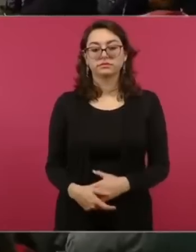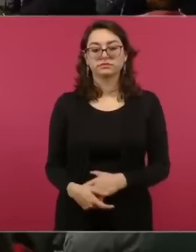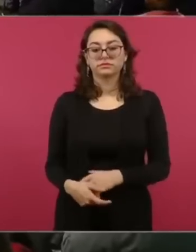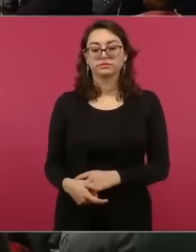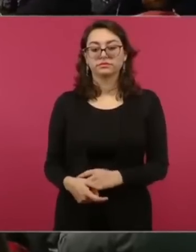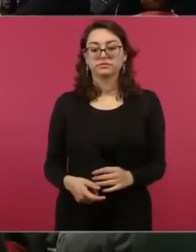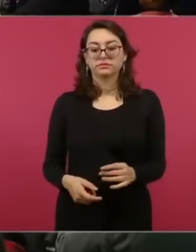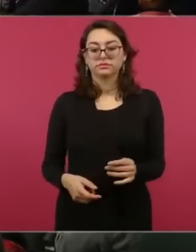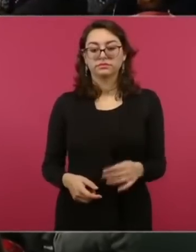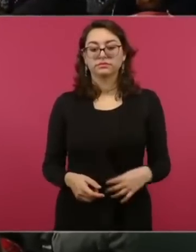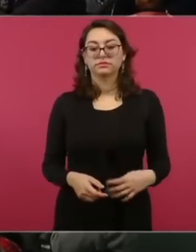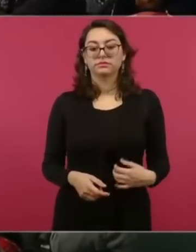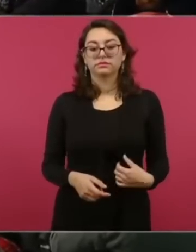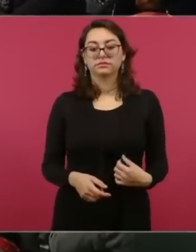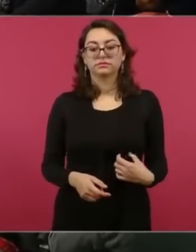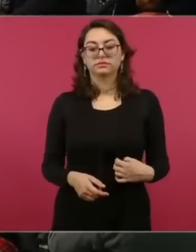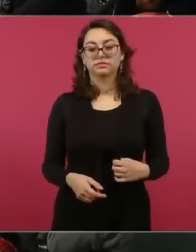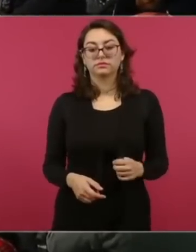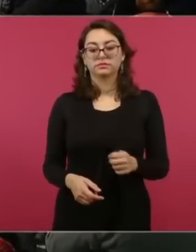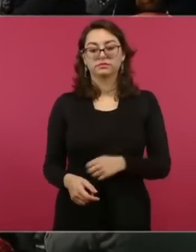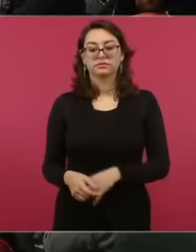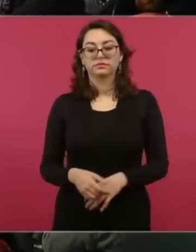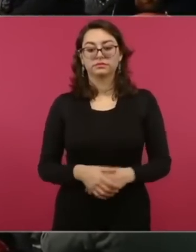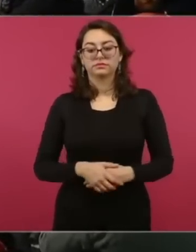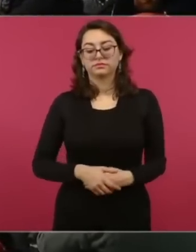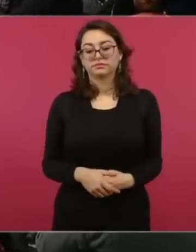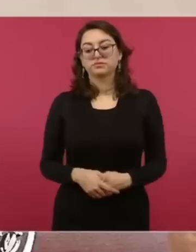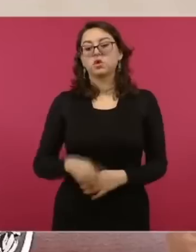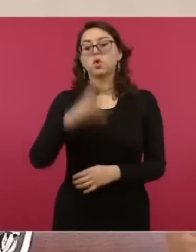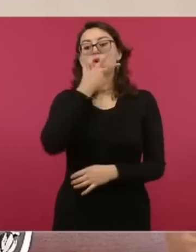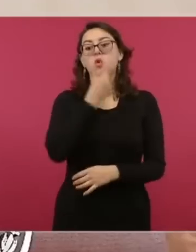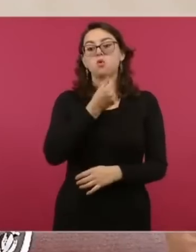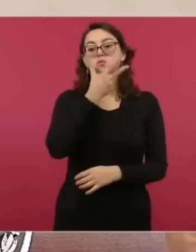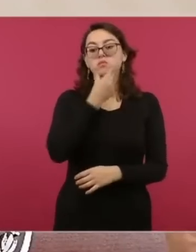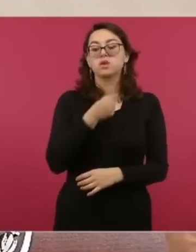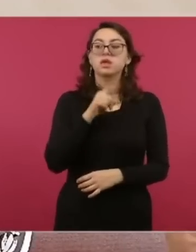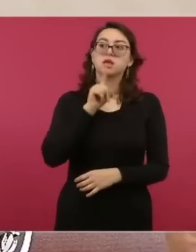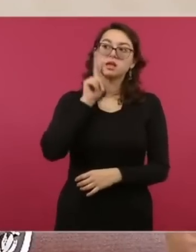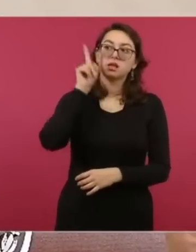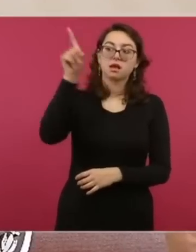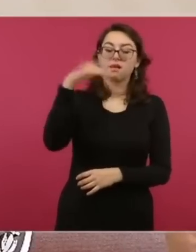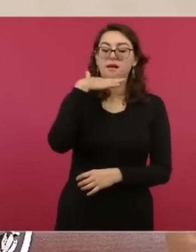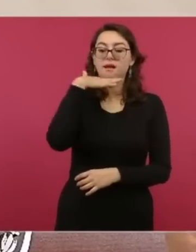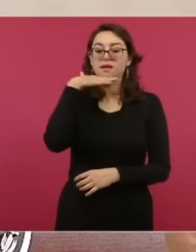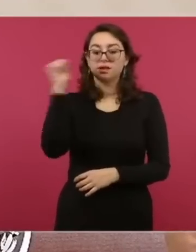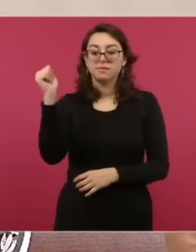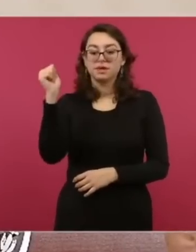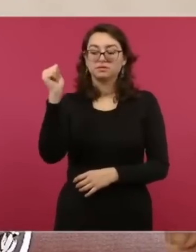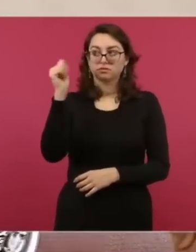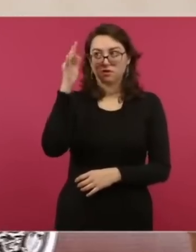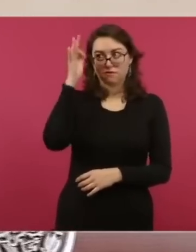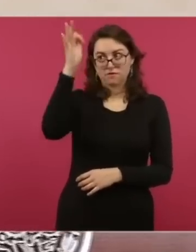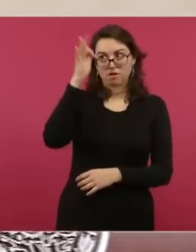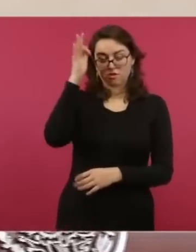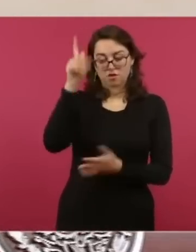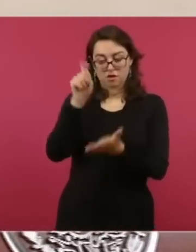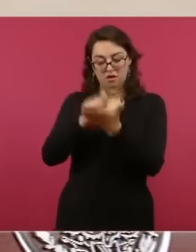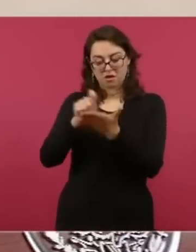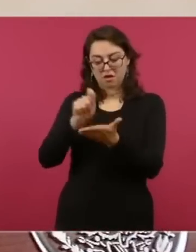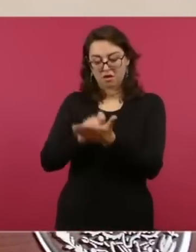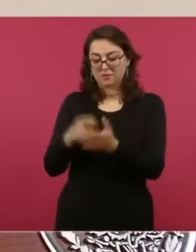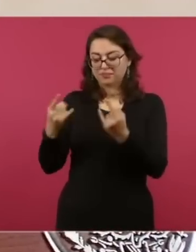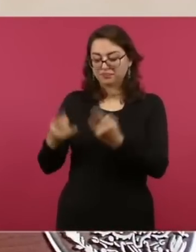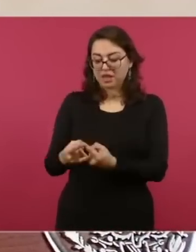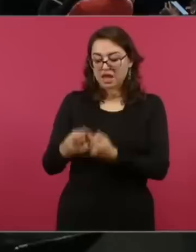aseguró que la historia no se repite, aunque decía que